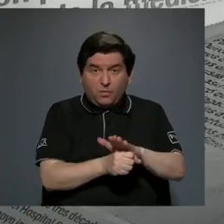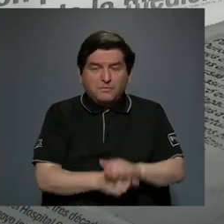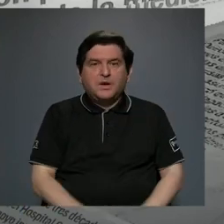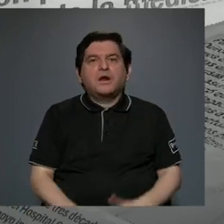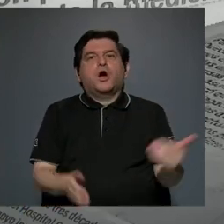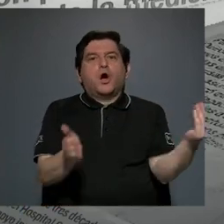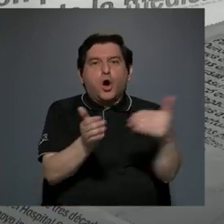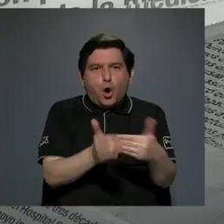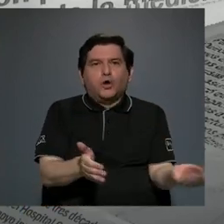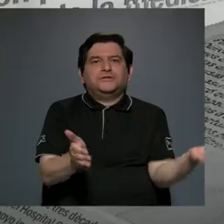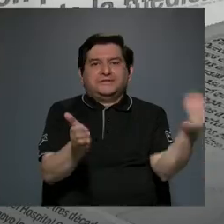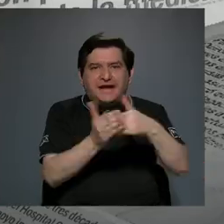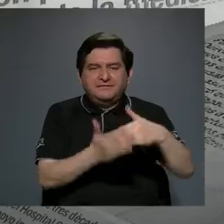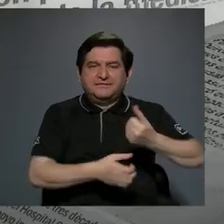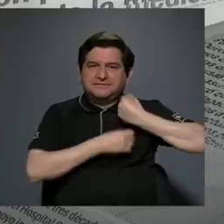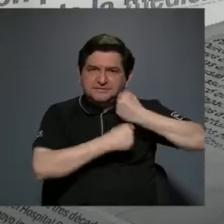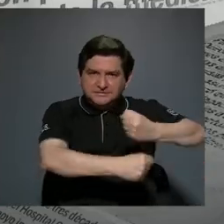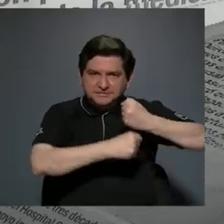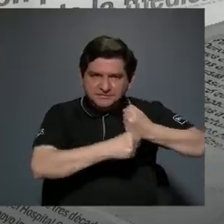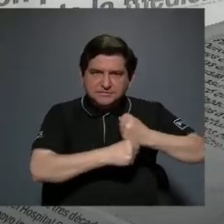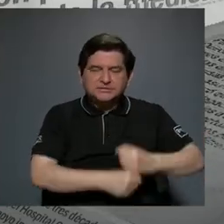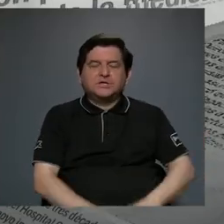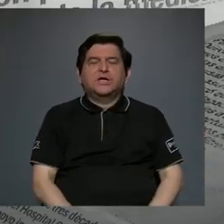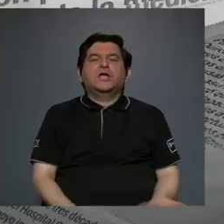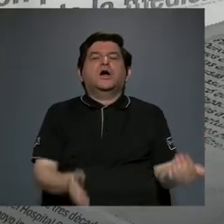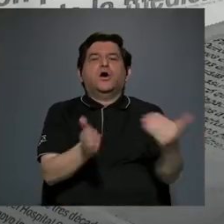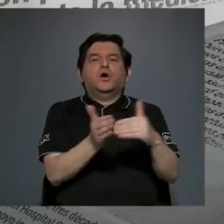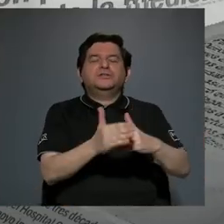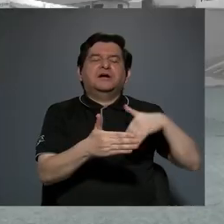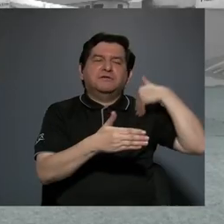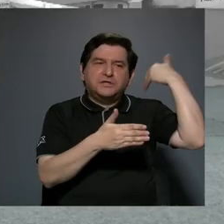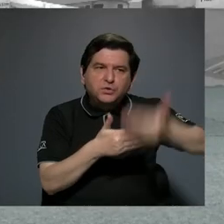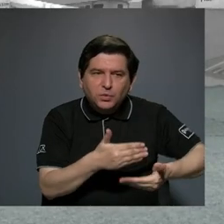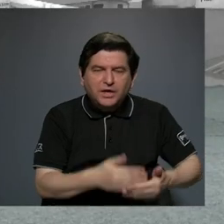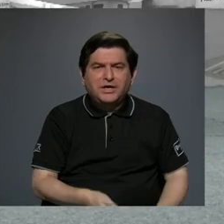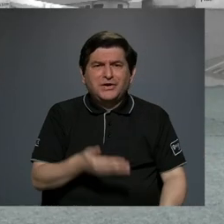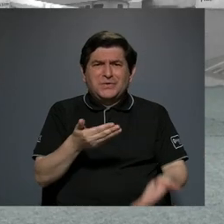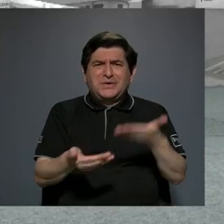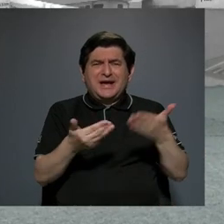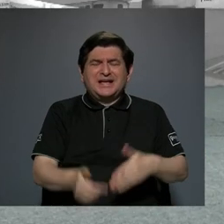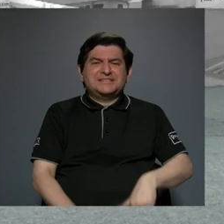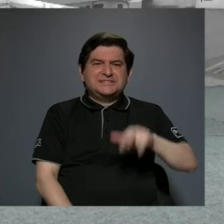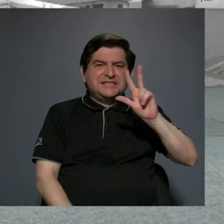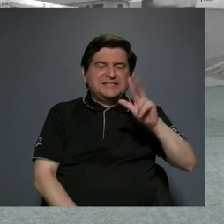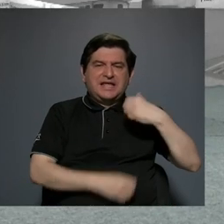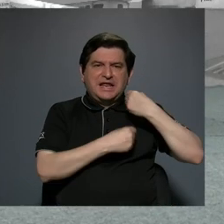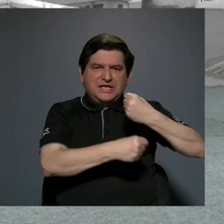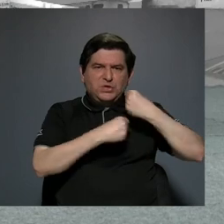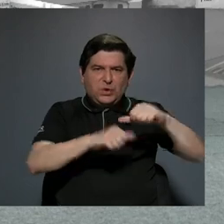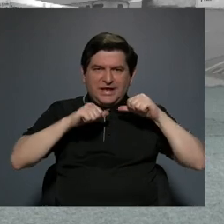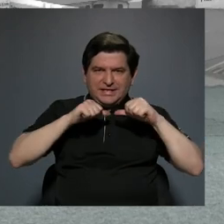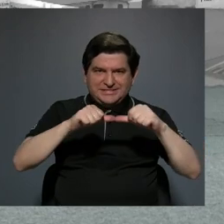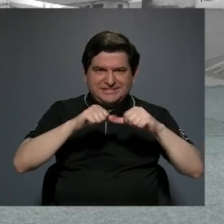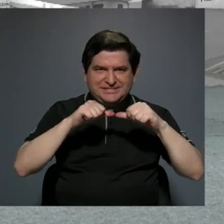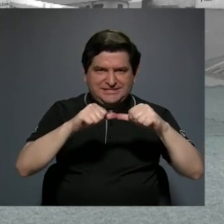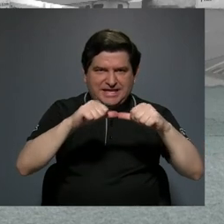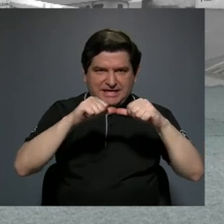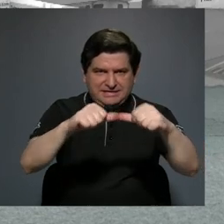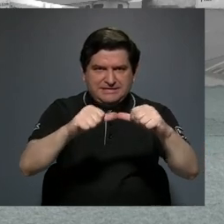Tienen que ir nuevamente a una huelga y después otra vez a otra huelga. Prácticamente fueron tres huelgas seguidas. Eso